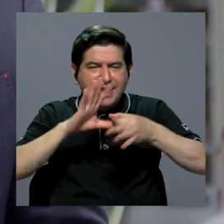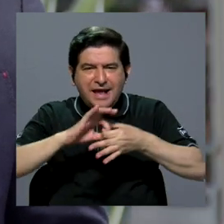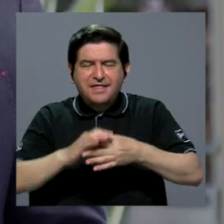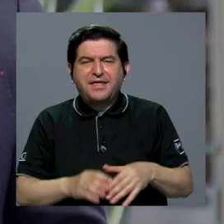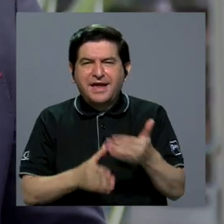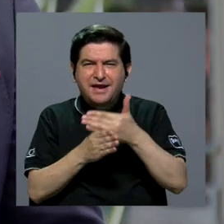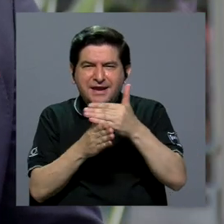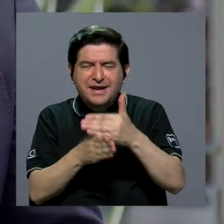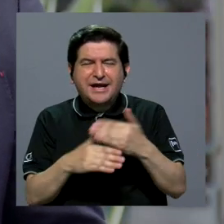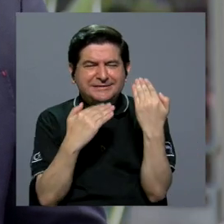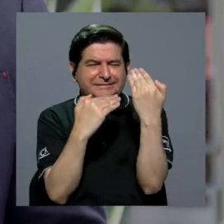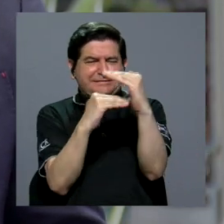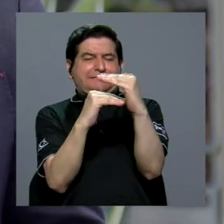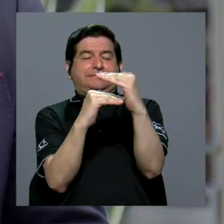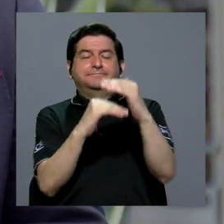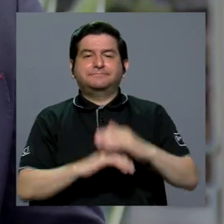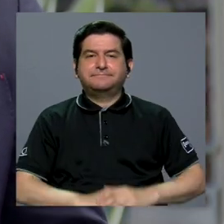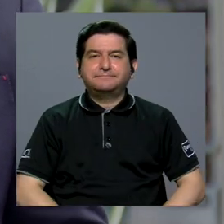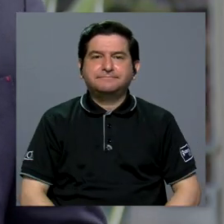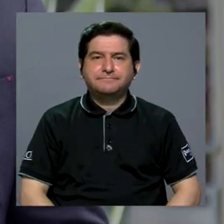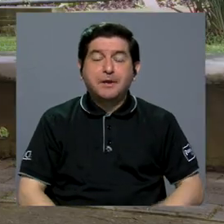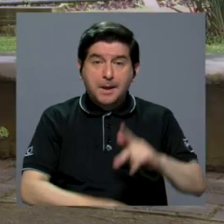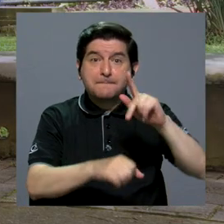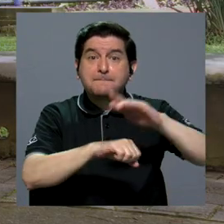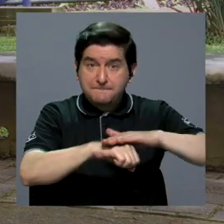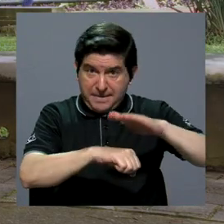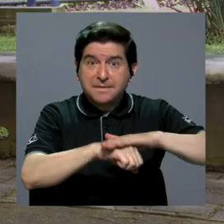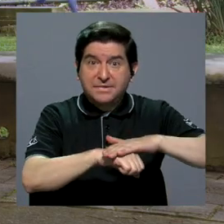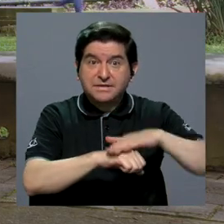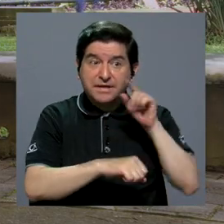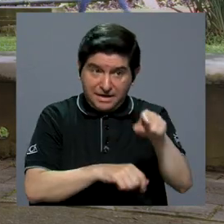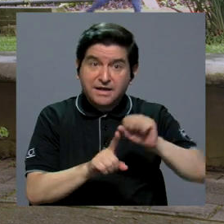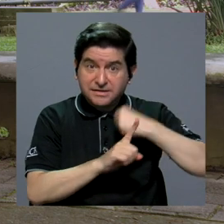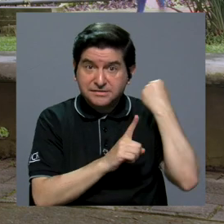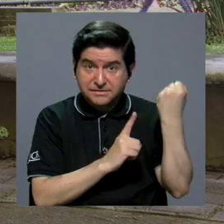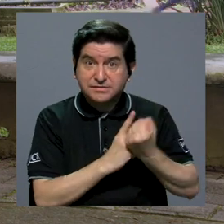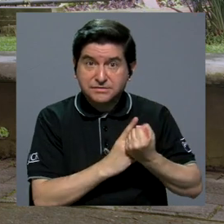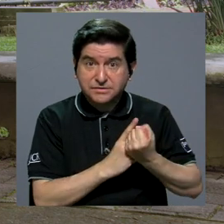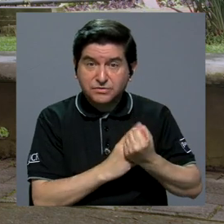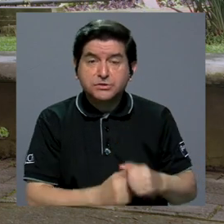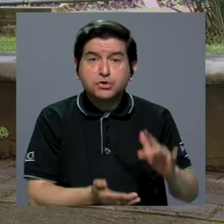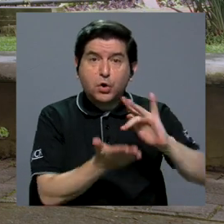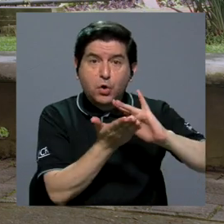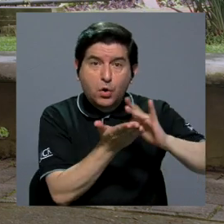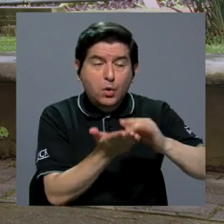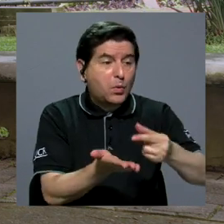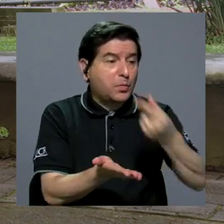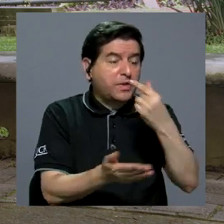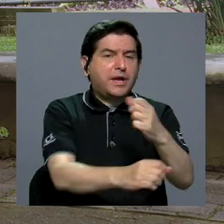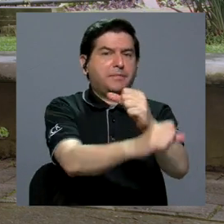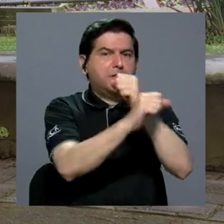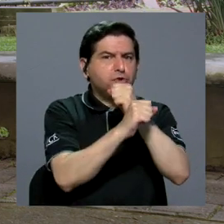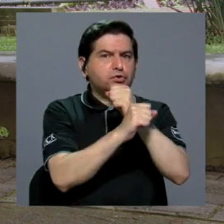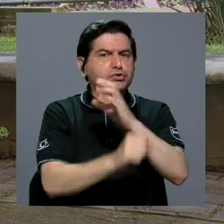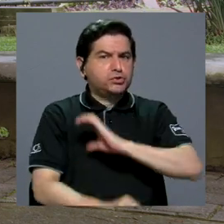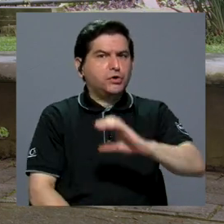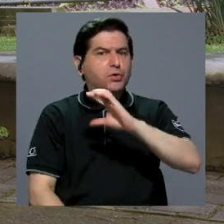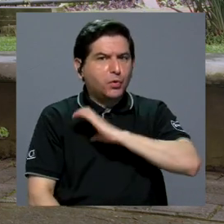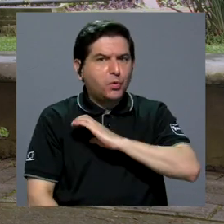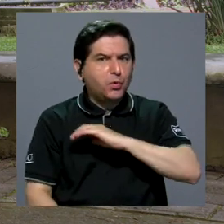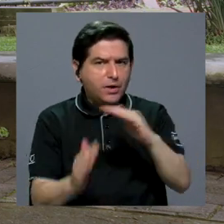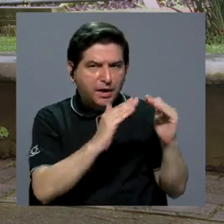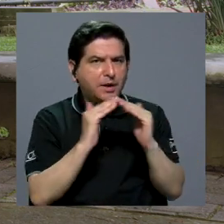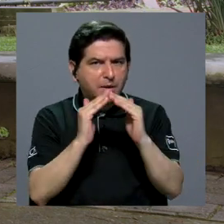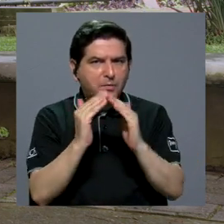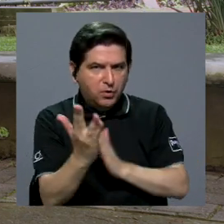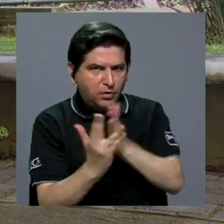cerrada. Es una cadena que permite que los medicamentos lleguen con seguridad, con calidad a